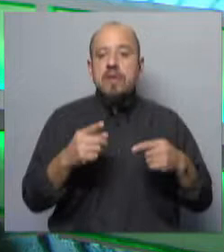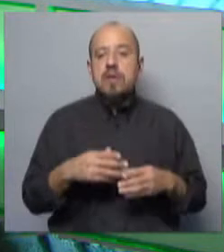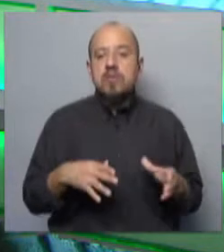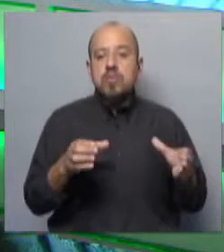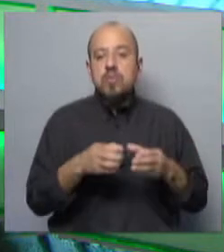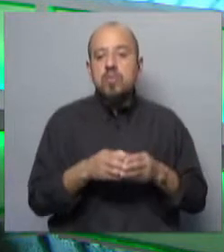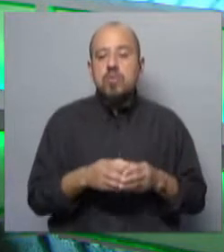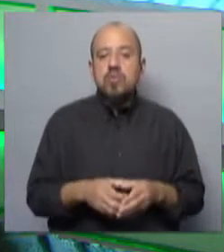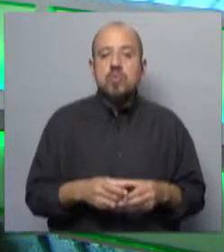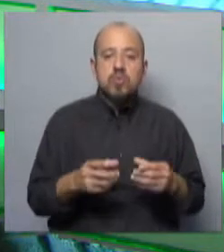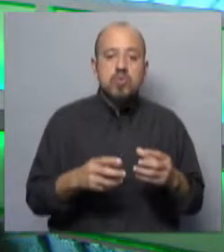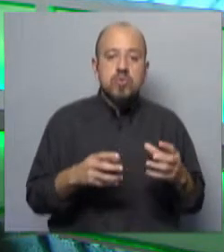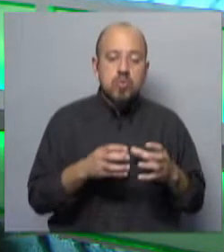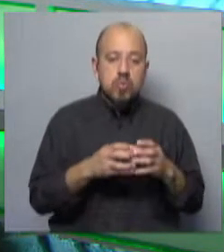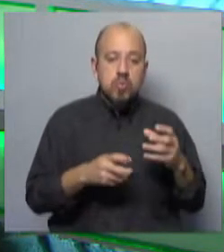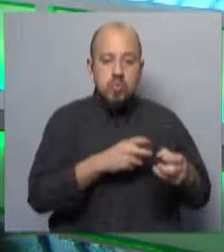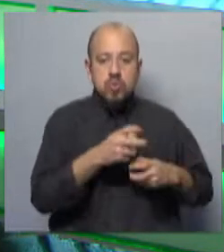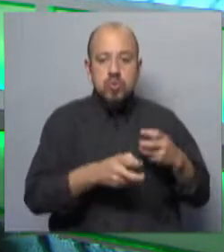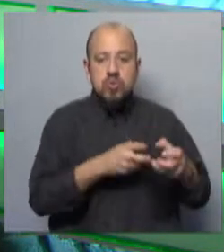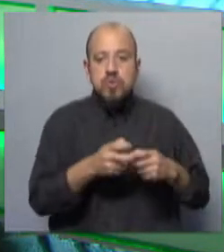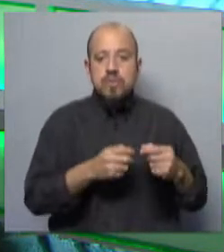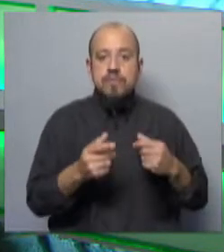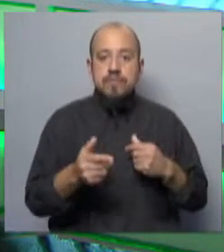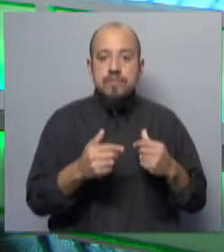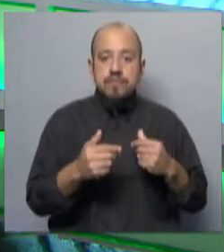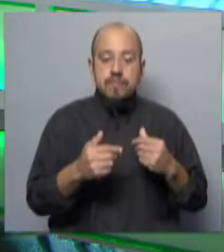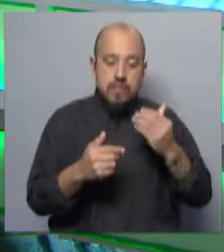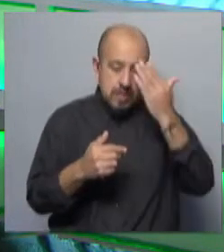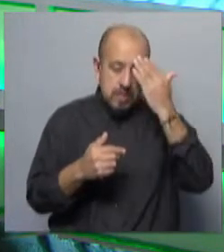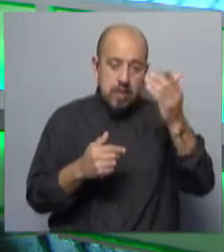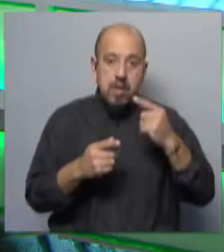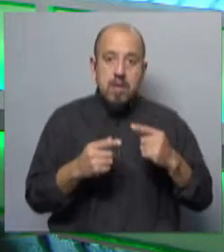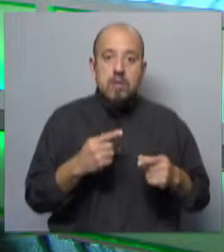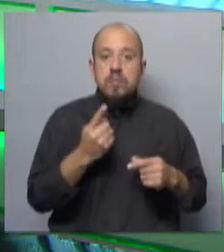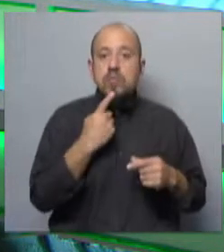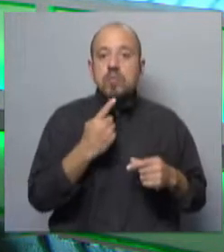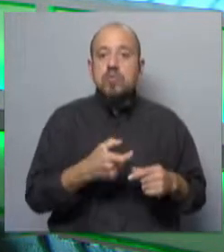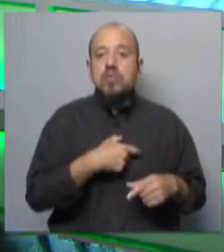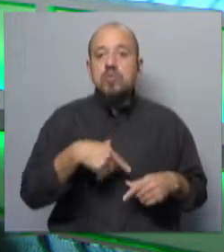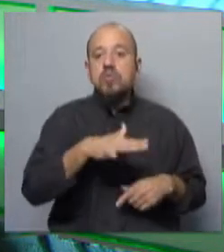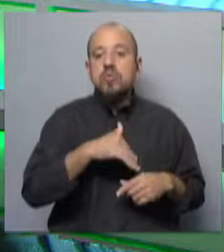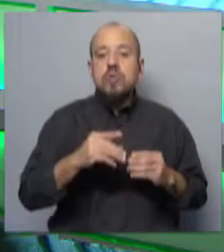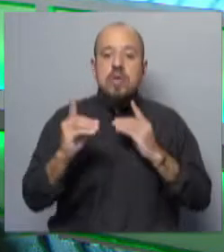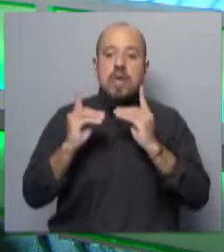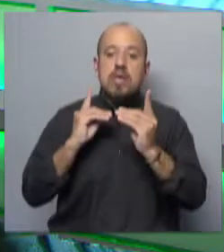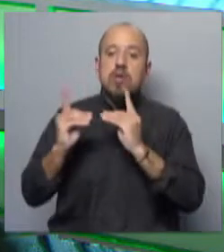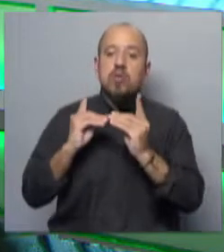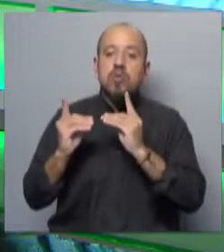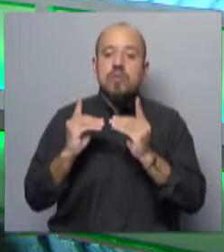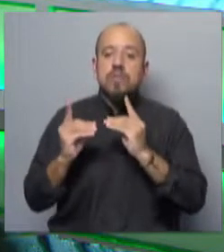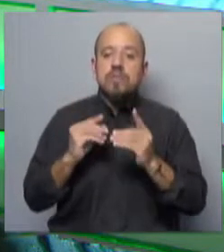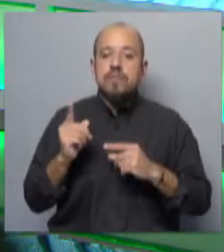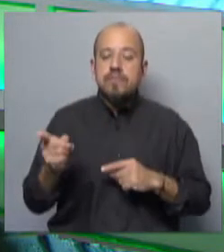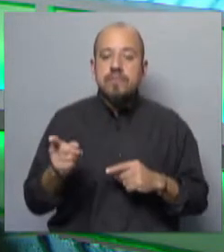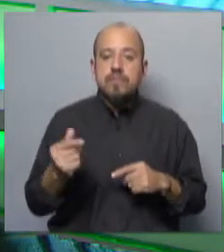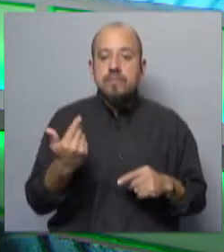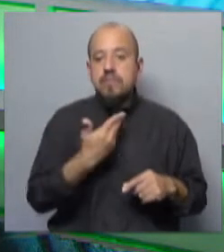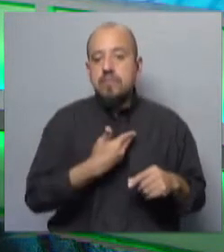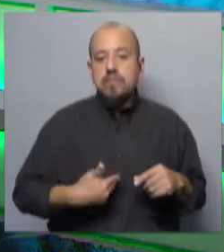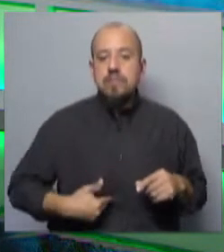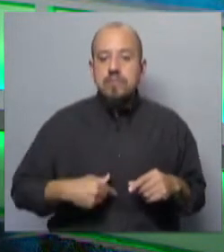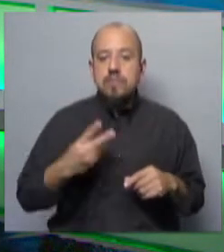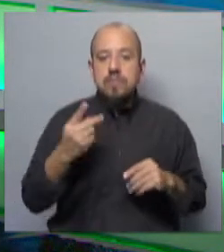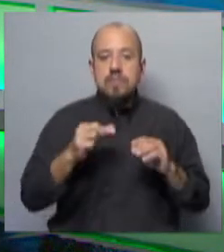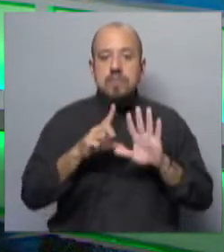tanto dentro de la coalición como desde la oposición, desde el lado político, desde el lado social, vinculado al diálogo. Y el propio presidente, el